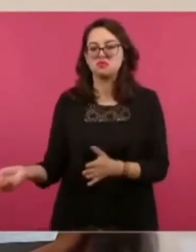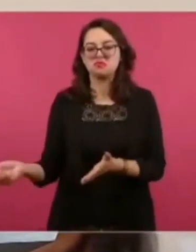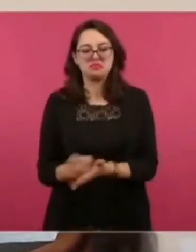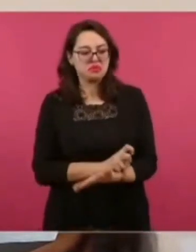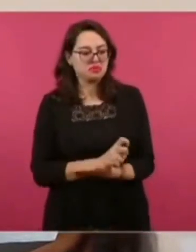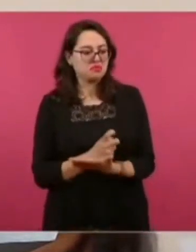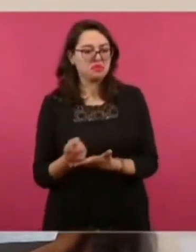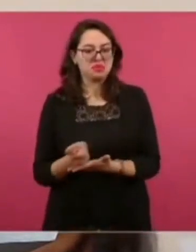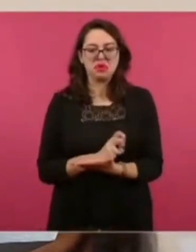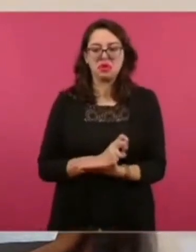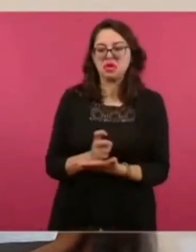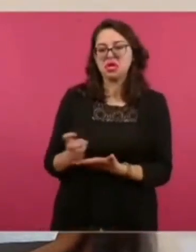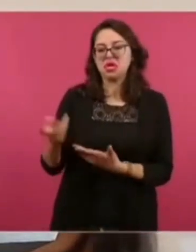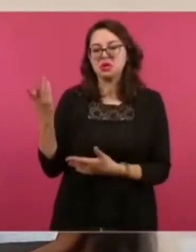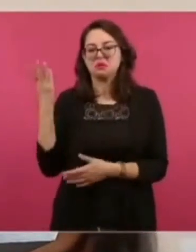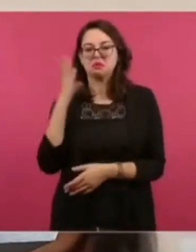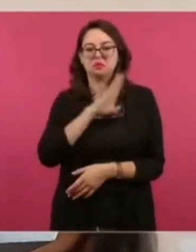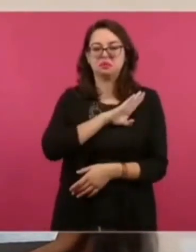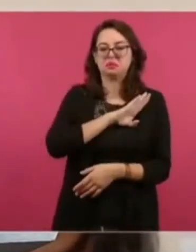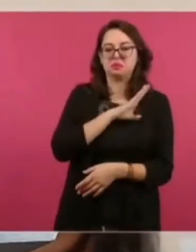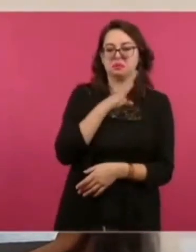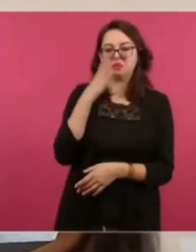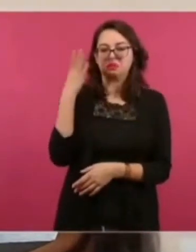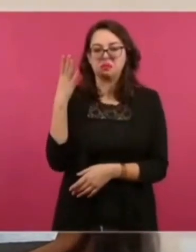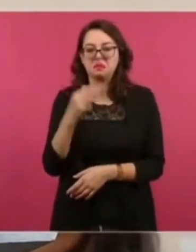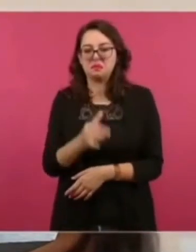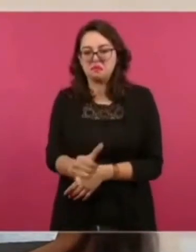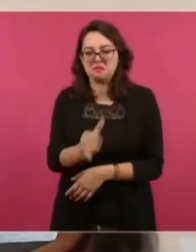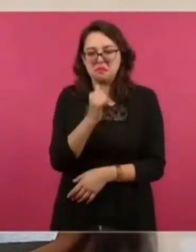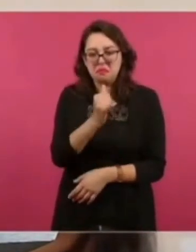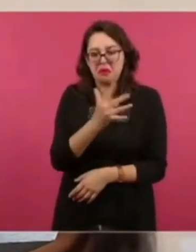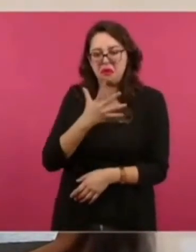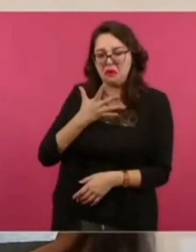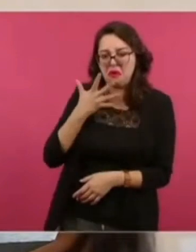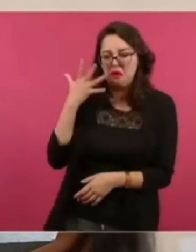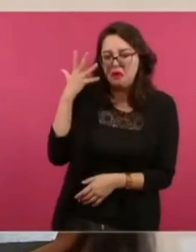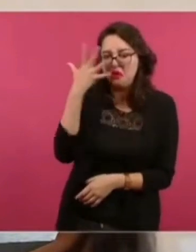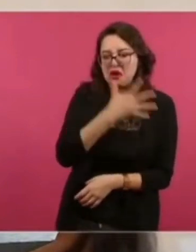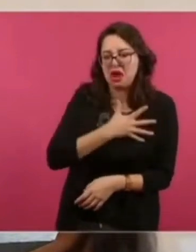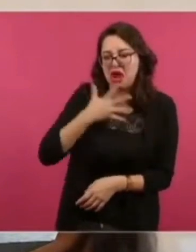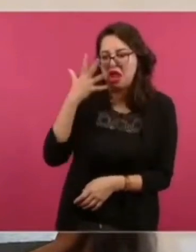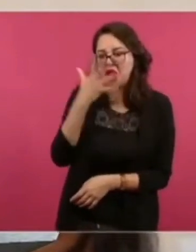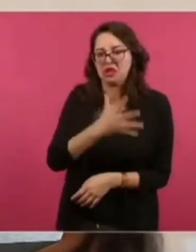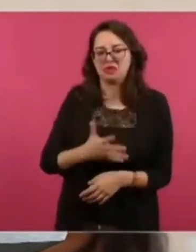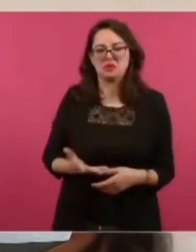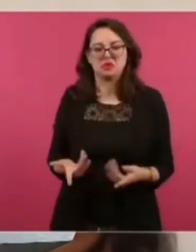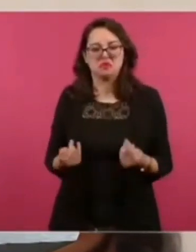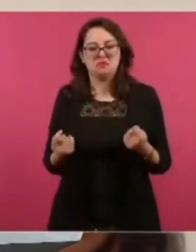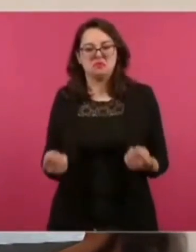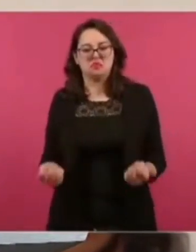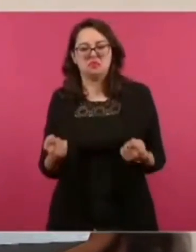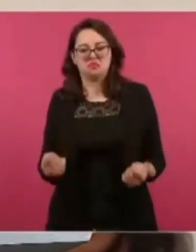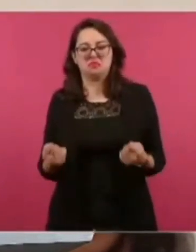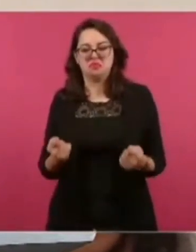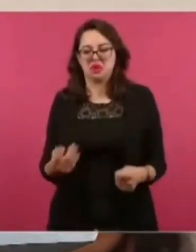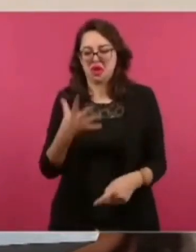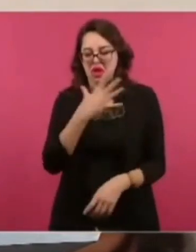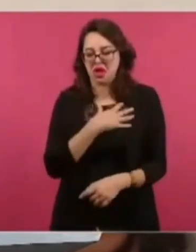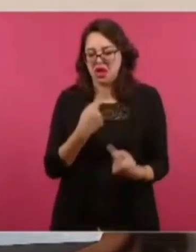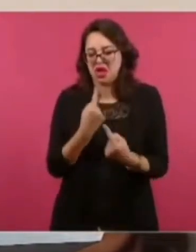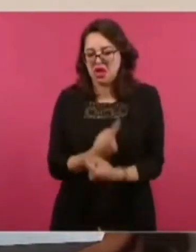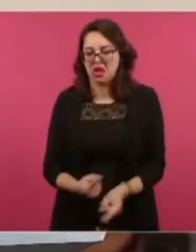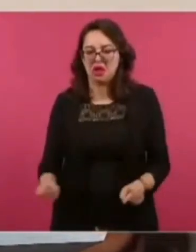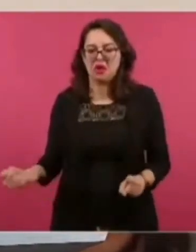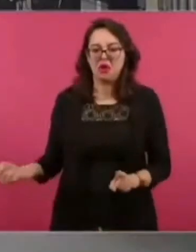Caprichoso, temperamental, alcohólico, arbitrario, golpea a sus hijos